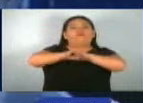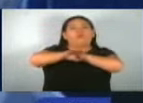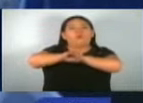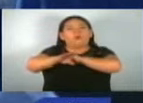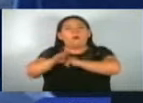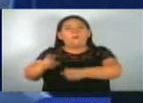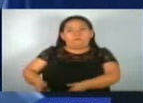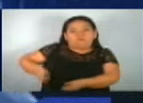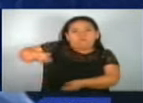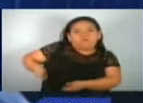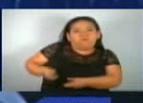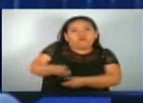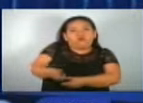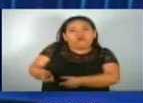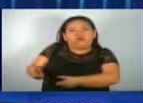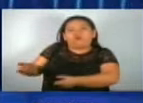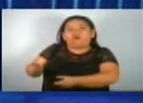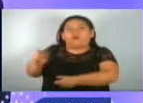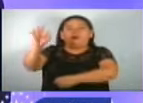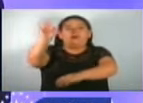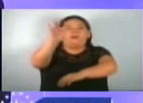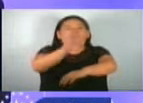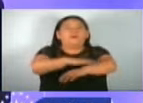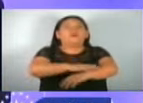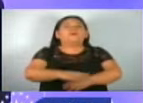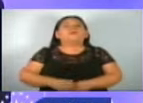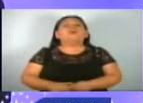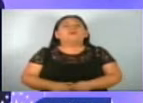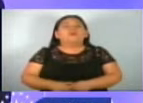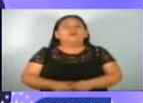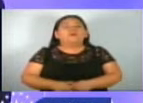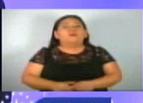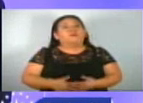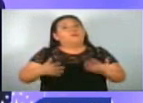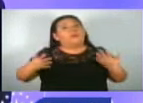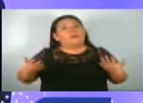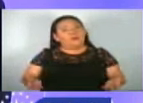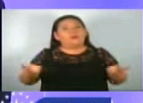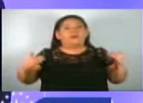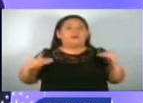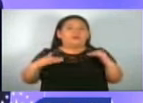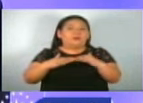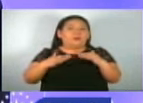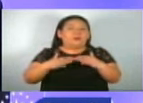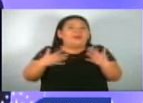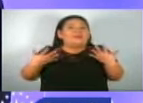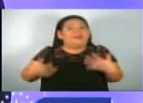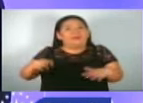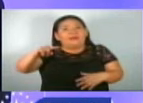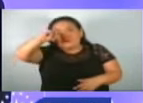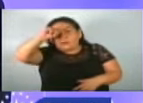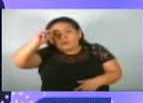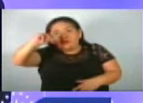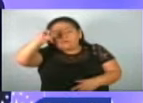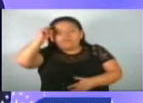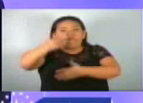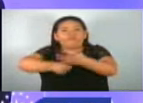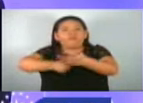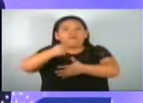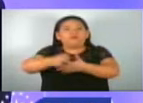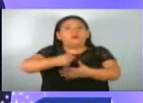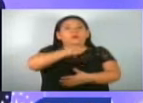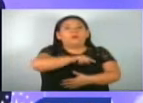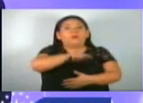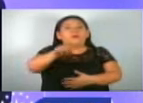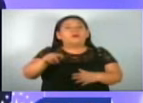fumigar y combatir el zancudo transmisor. Asimismo, pues se ha hecho todo lo necesario para poder garantizar